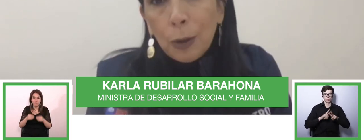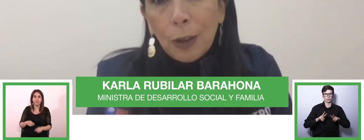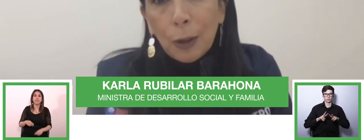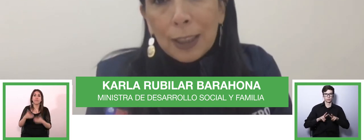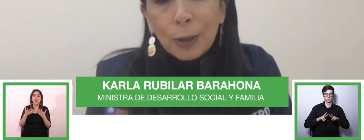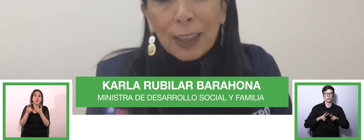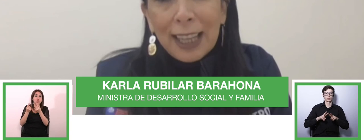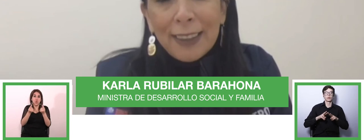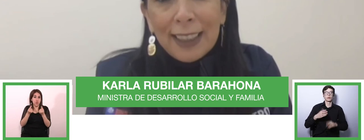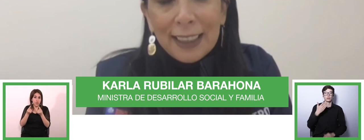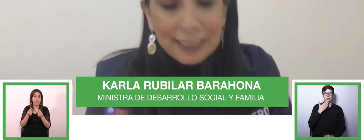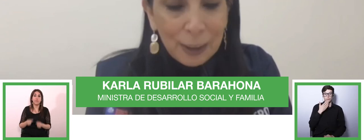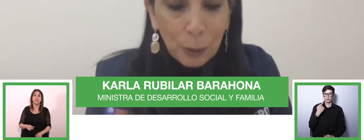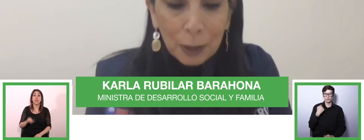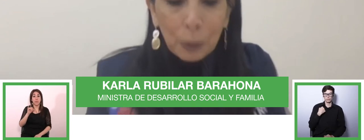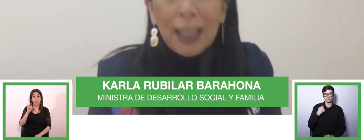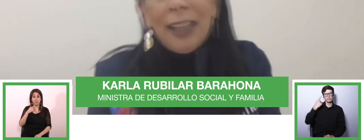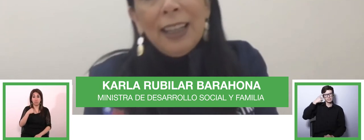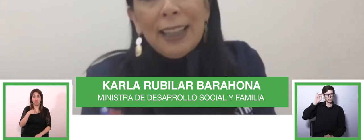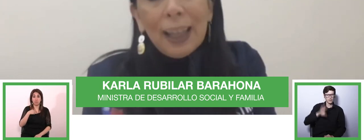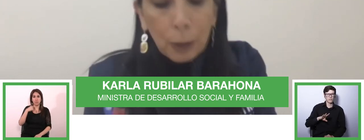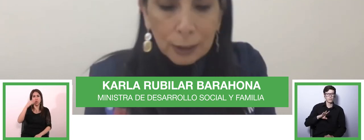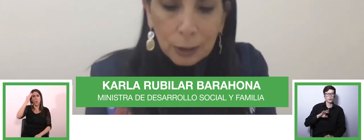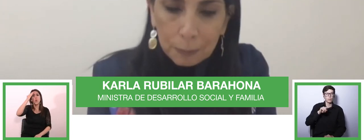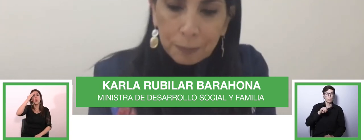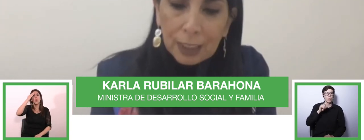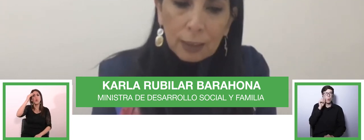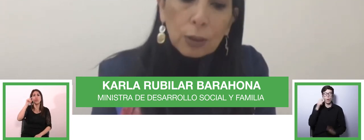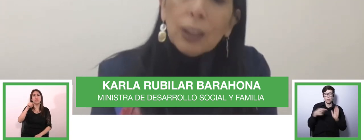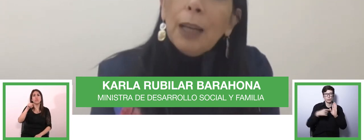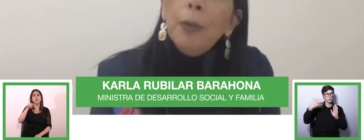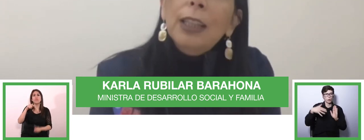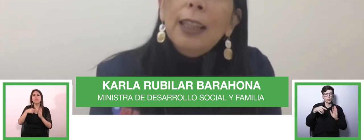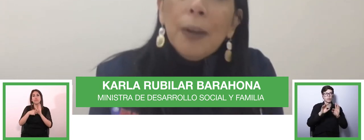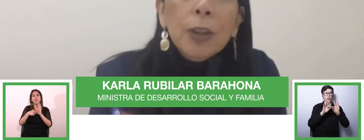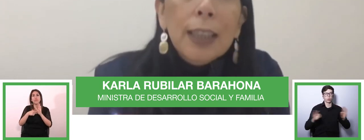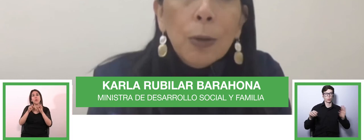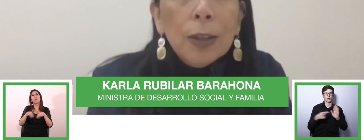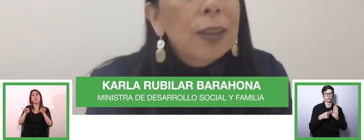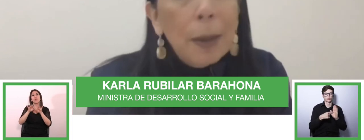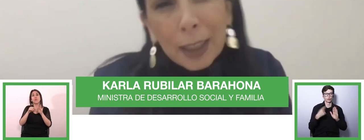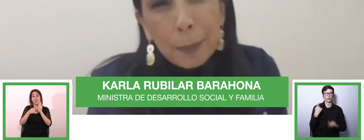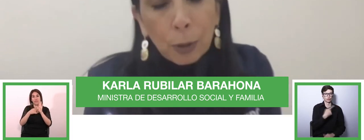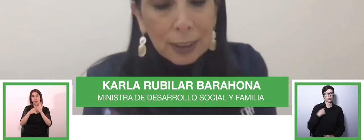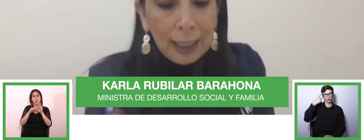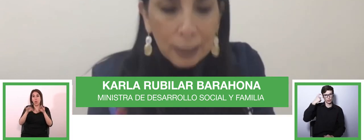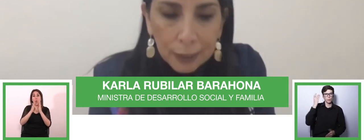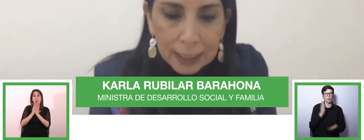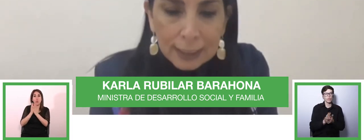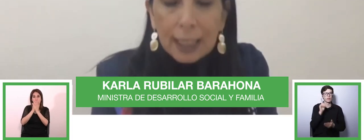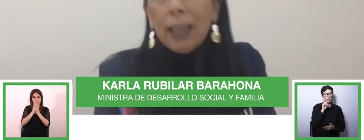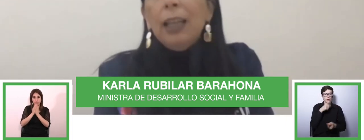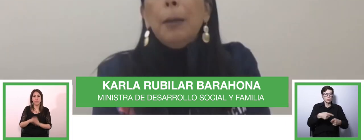de que uno de los hechos clave es sin duda alguna la educación nosotros creemos que debemos tener una sociedad más respetuosa de